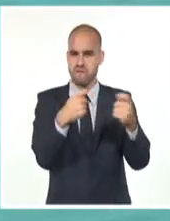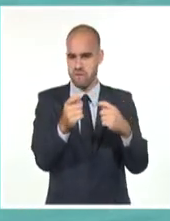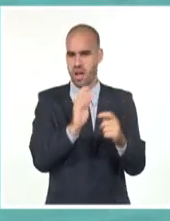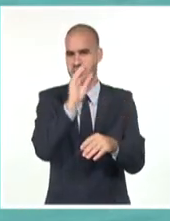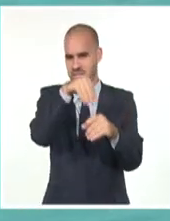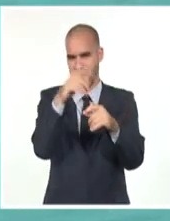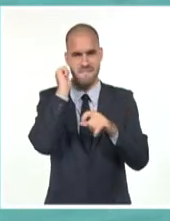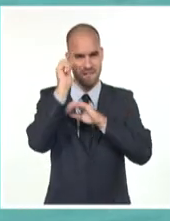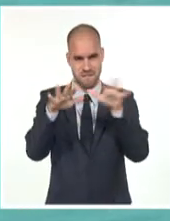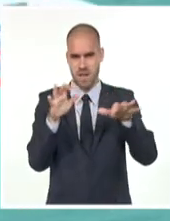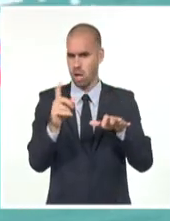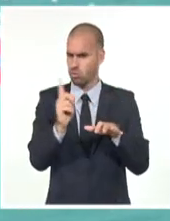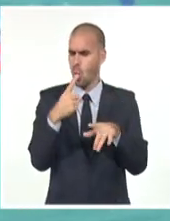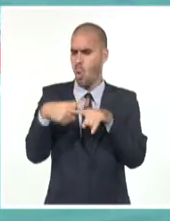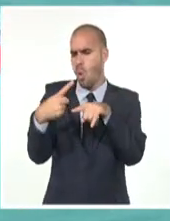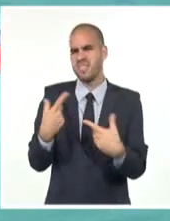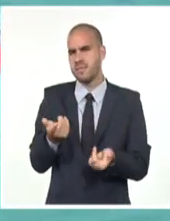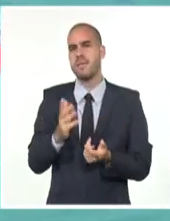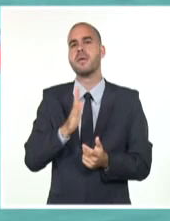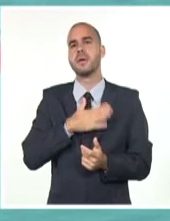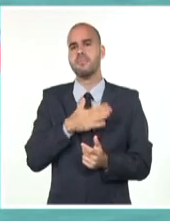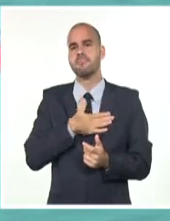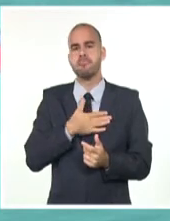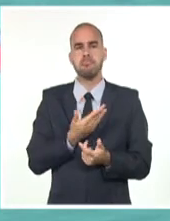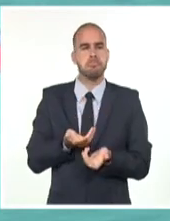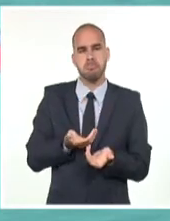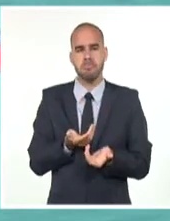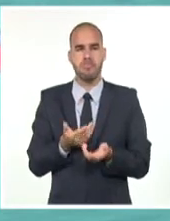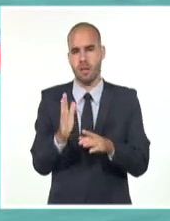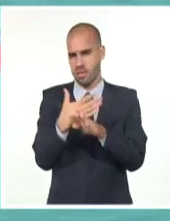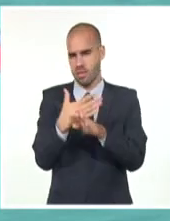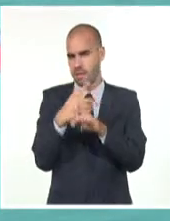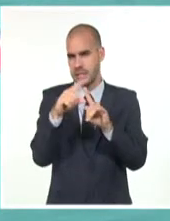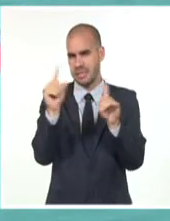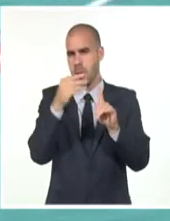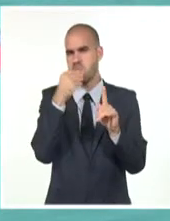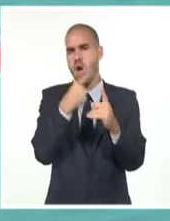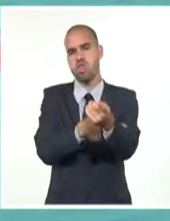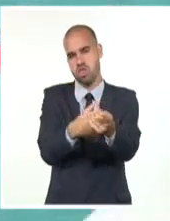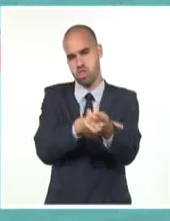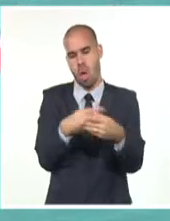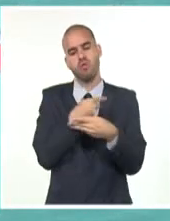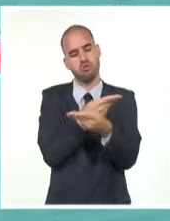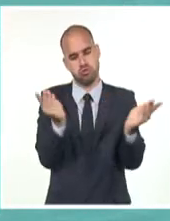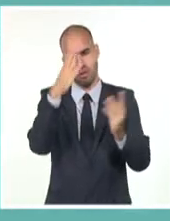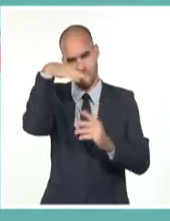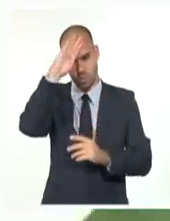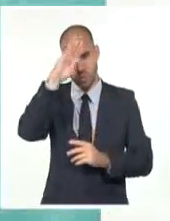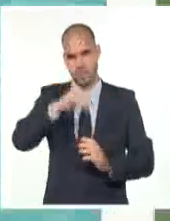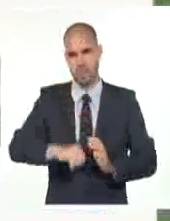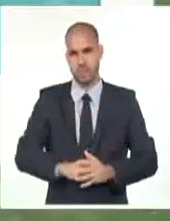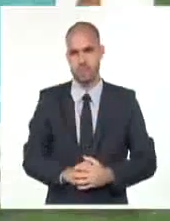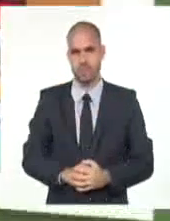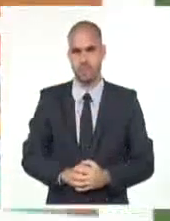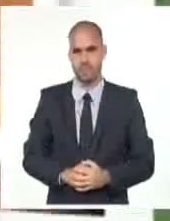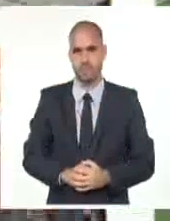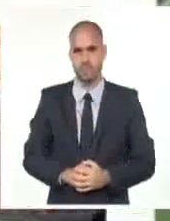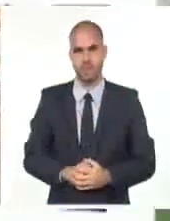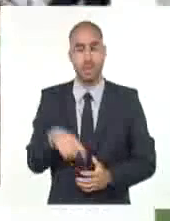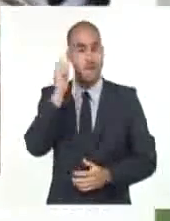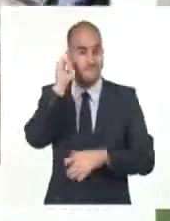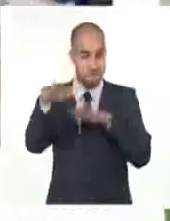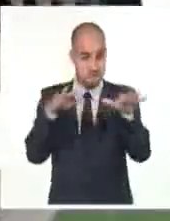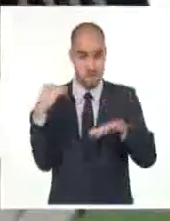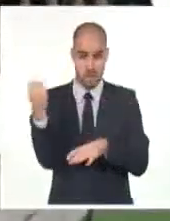sino también una cifra importante de textos de diversas materias para la donación a nuestro país. La Feria Internacional del Libro La